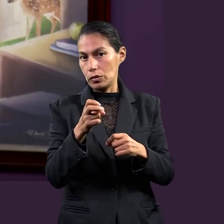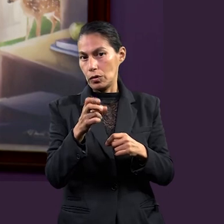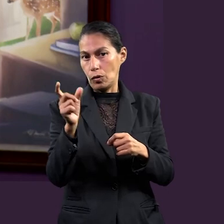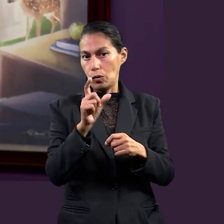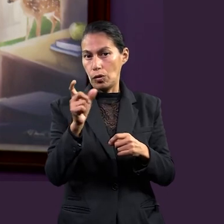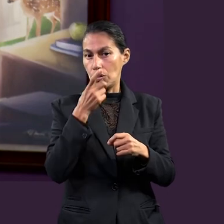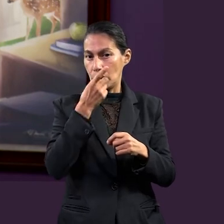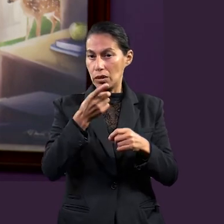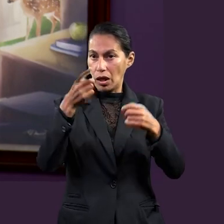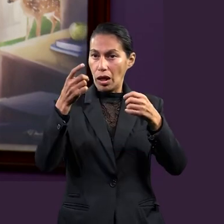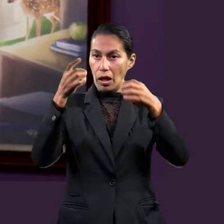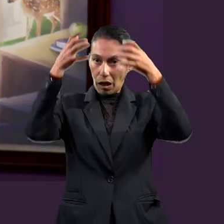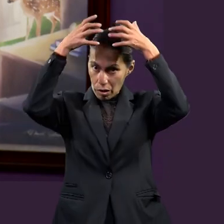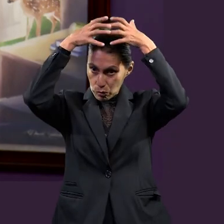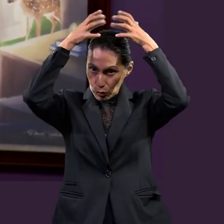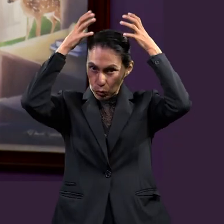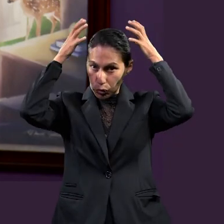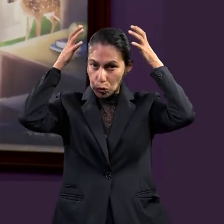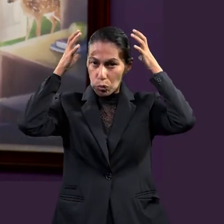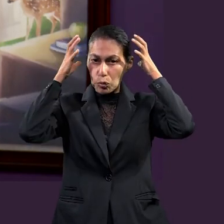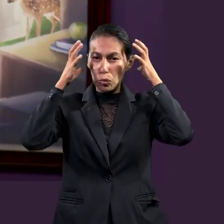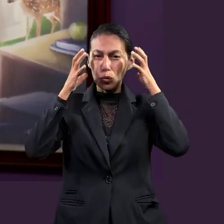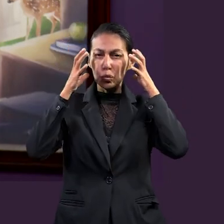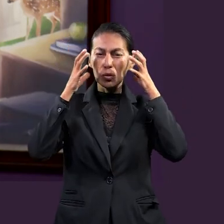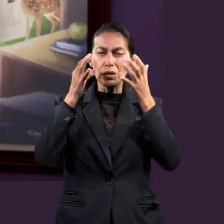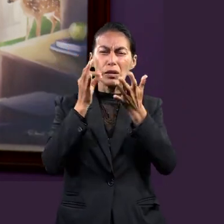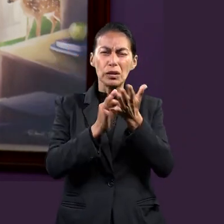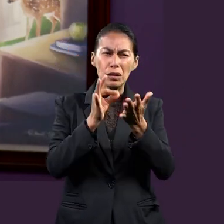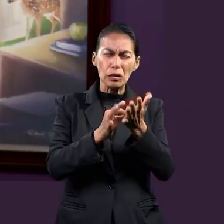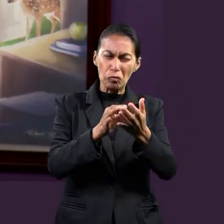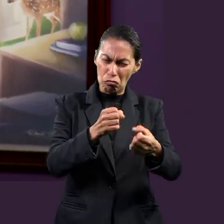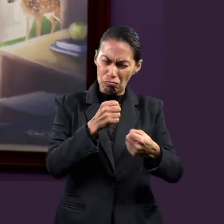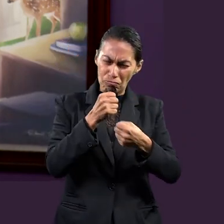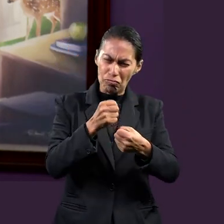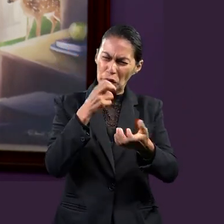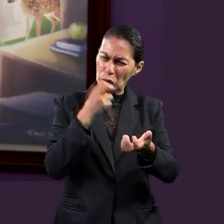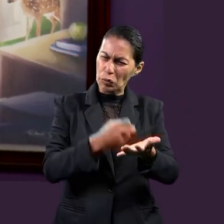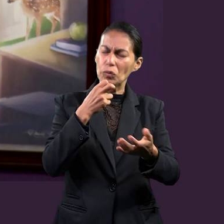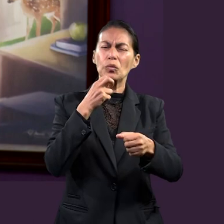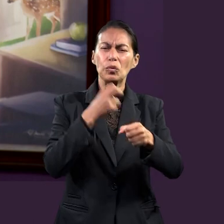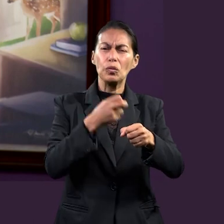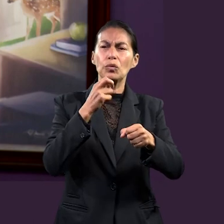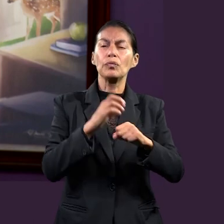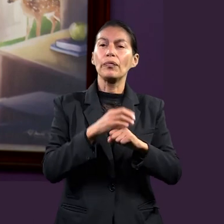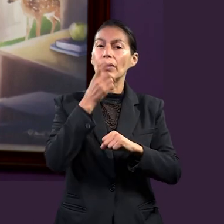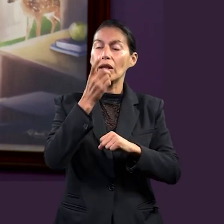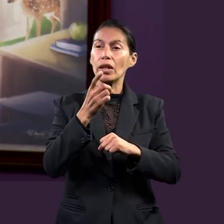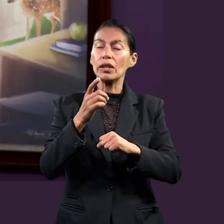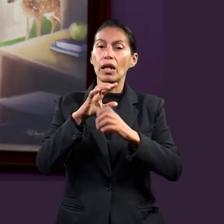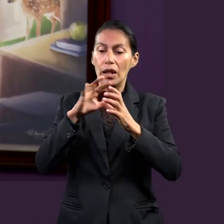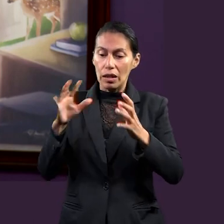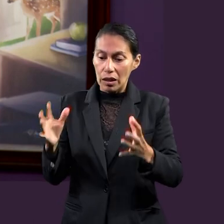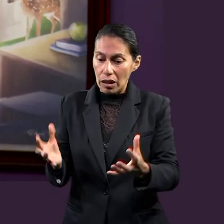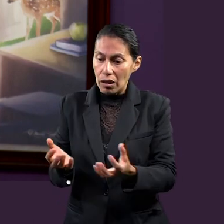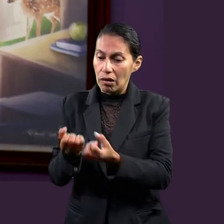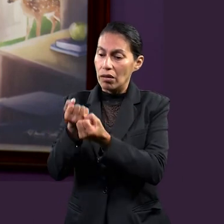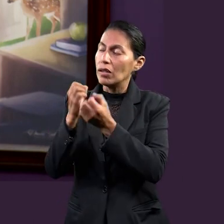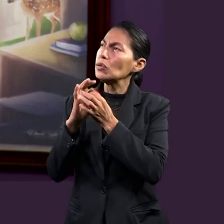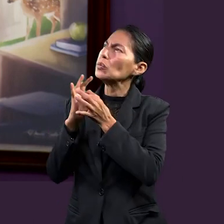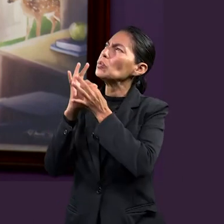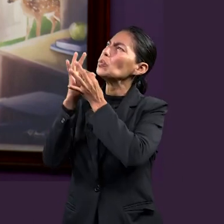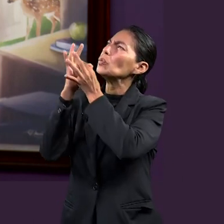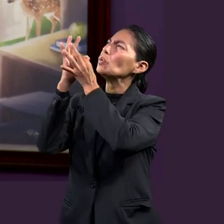nariz. Solamente se dejaba los ojos para que viera. Entonces, el casco, cuando se habla de casco, es el